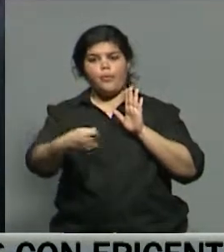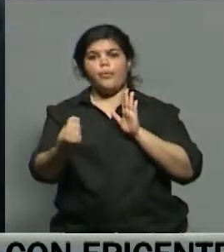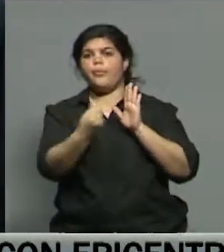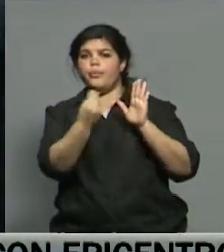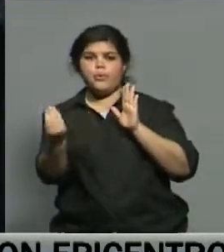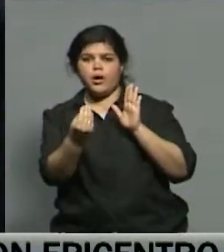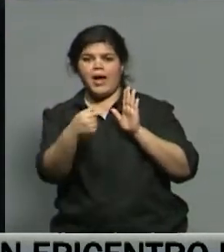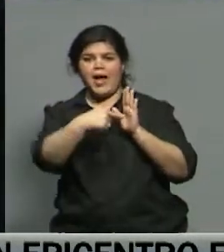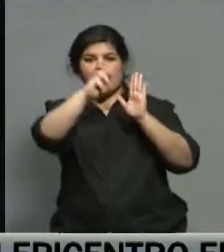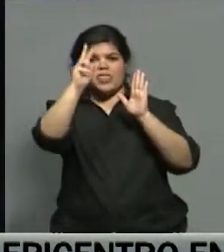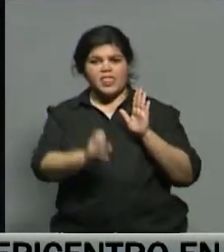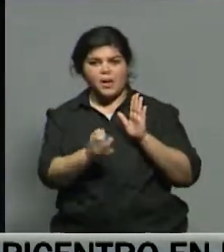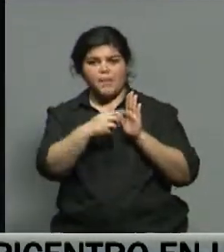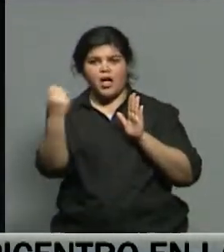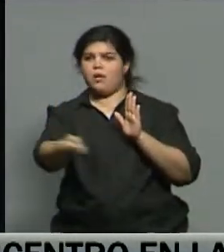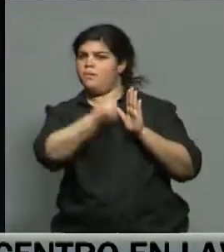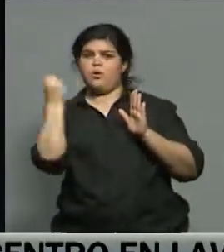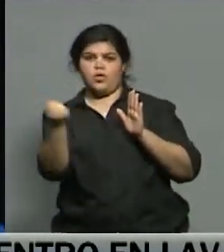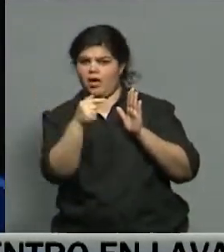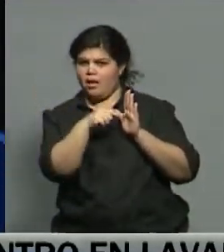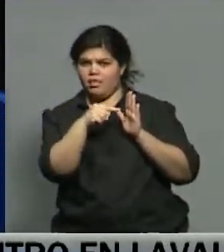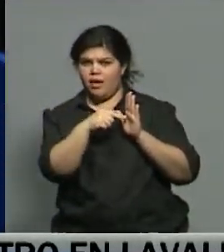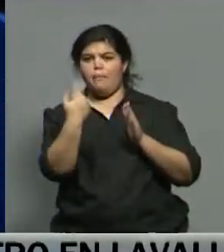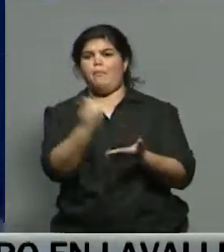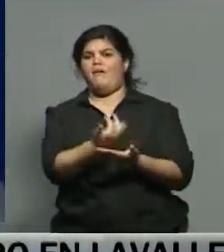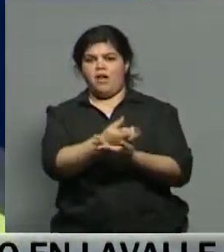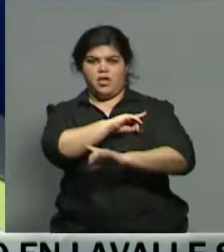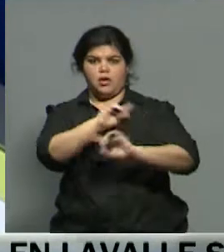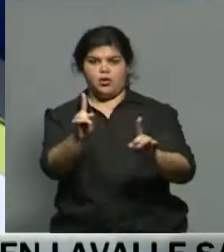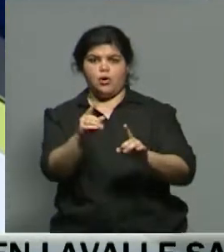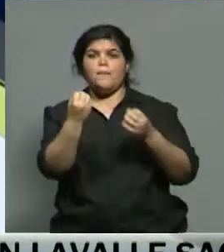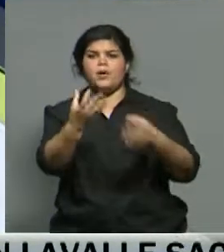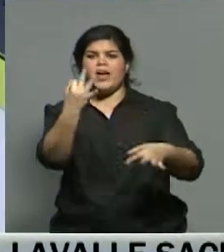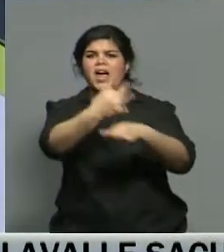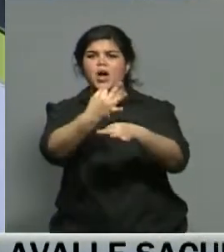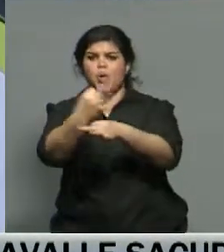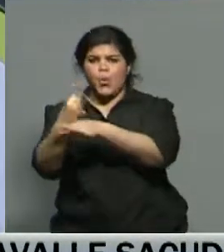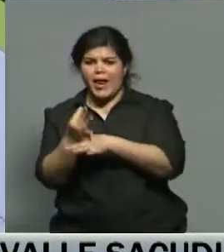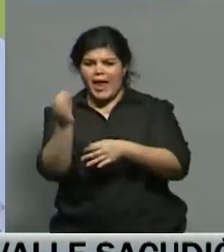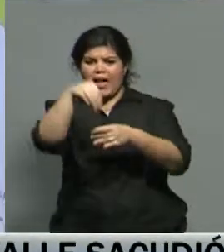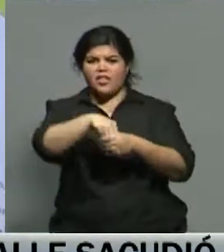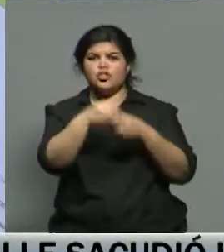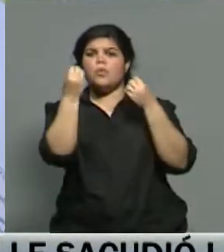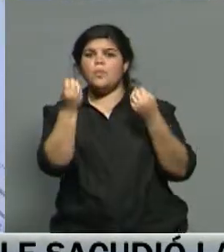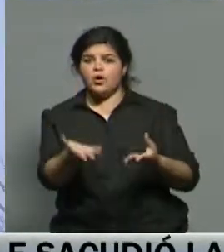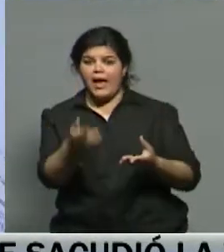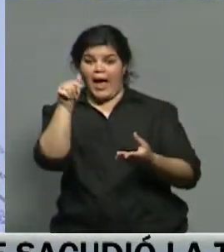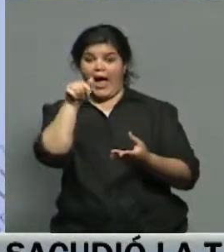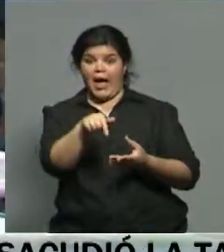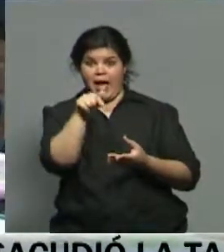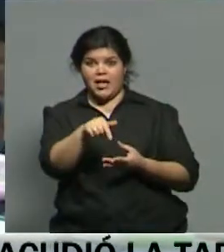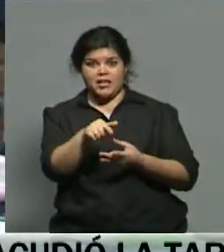este tema con otra altura, digamos. Y sobre todo, ¿por qué decimos en las escuelas? Porque en la escuela es donde empiezan